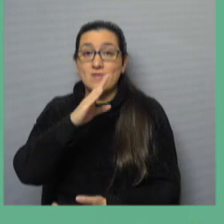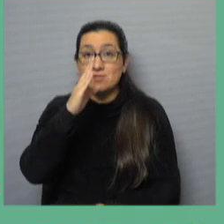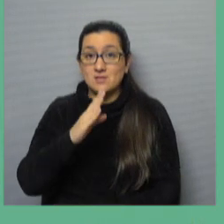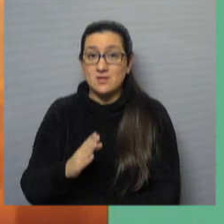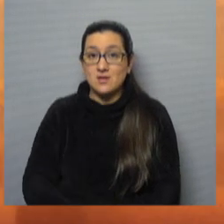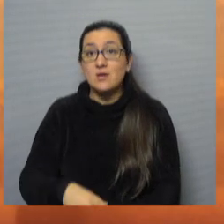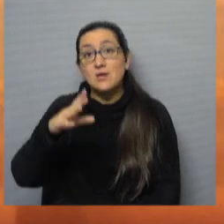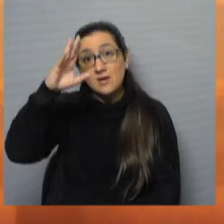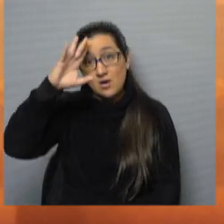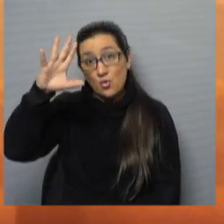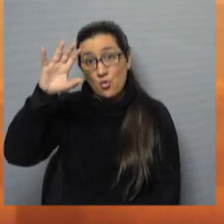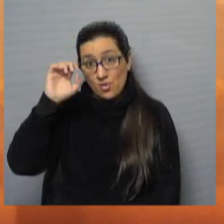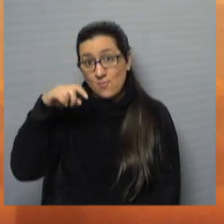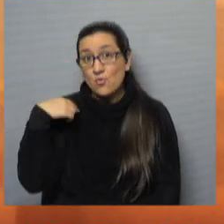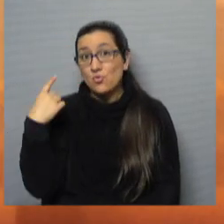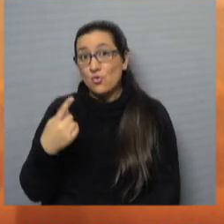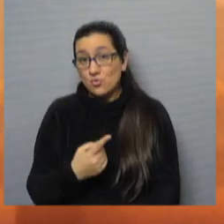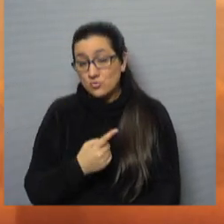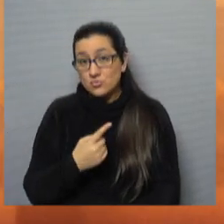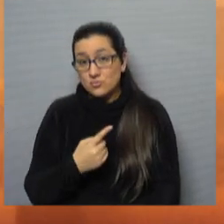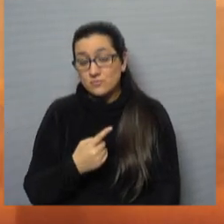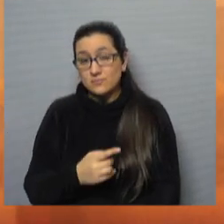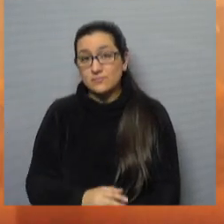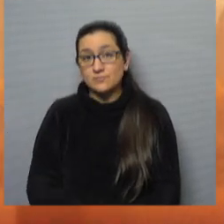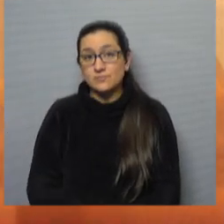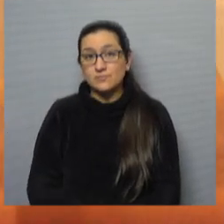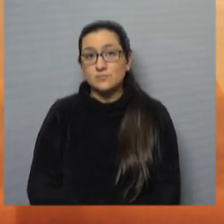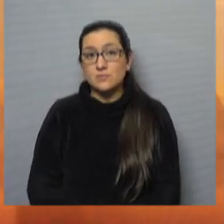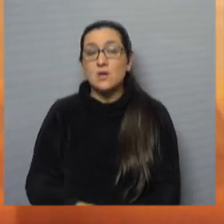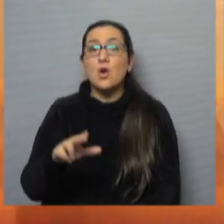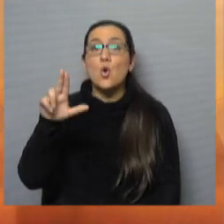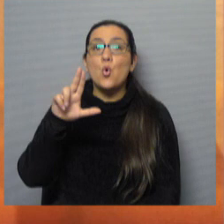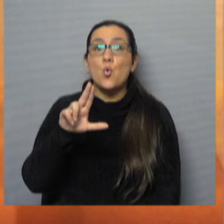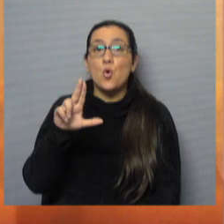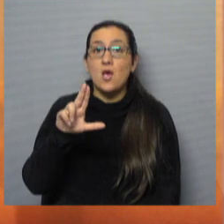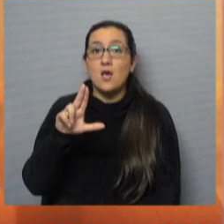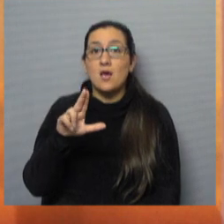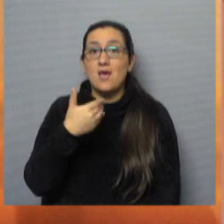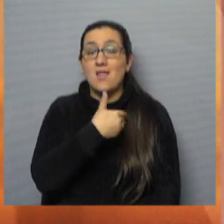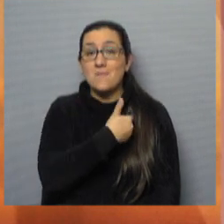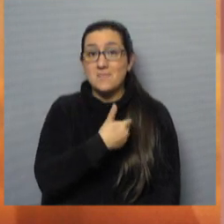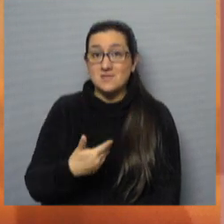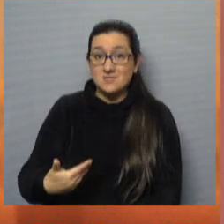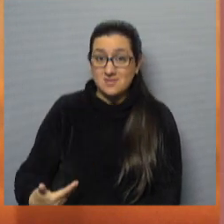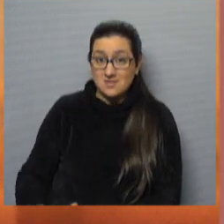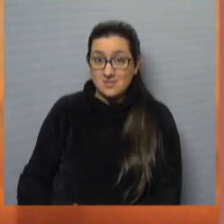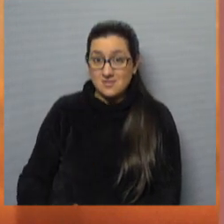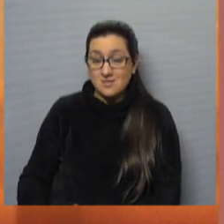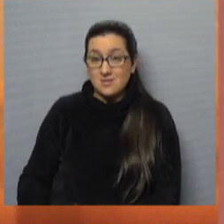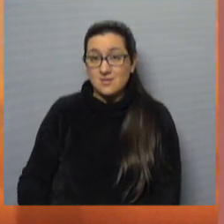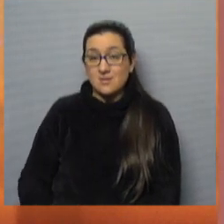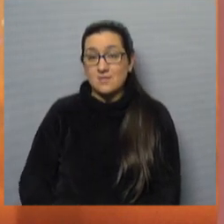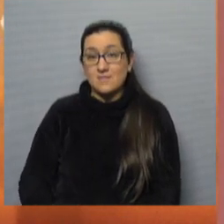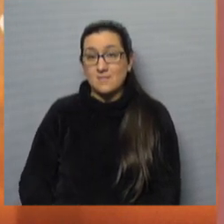Recuerden, recordemos todos, que Lula en la presidencia ha sido